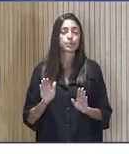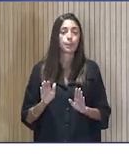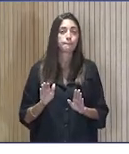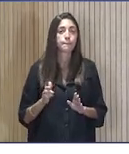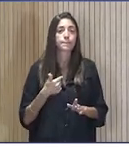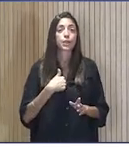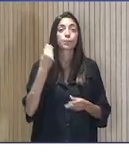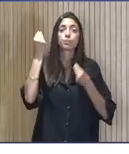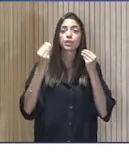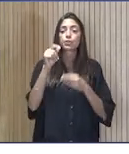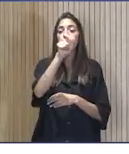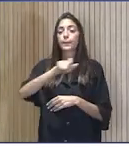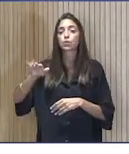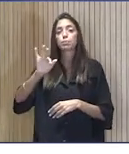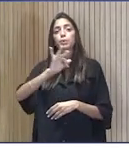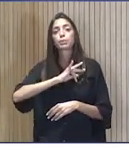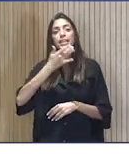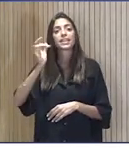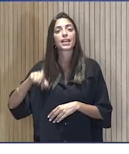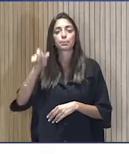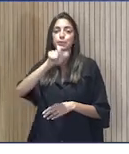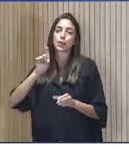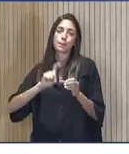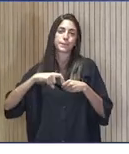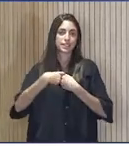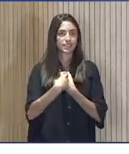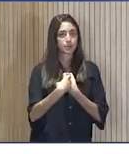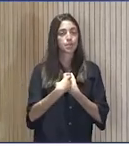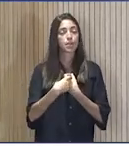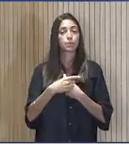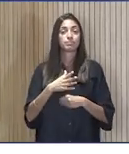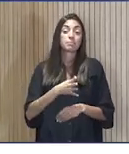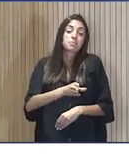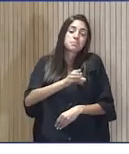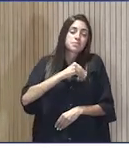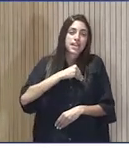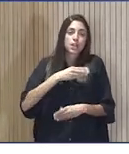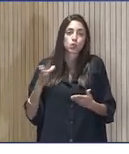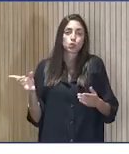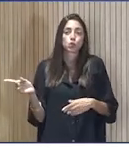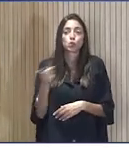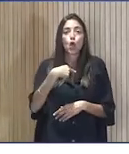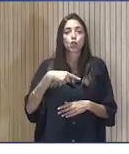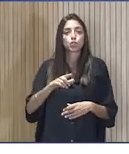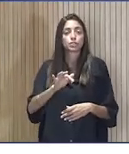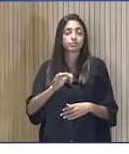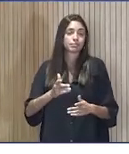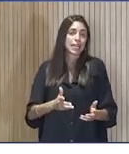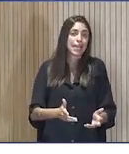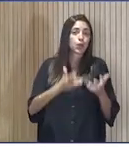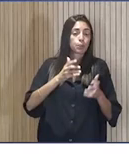Yo creo que premiados son todos los que han participado. Desgraciadamente no todos se llevan lo mismo, la misma recompensa. Pero en realidad